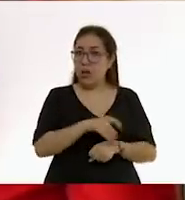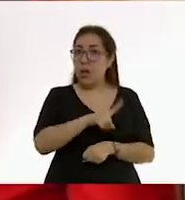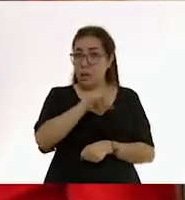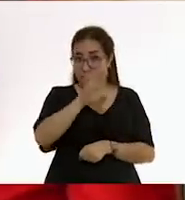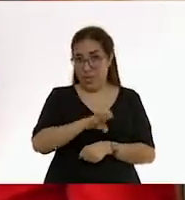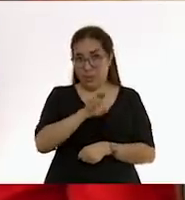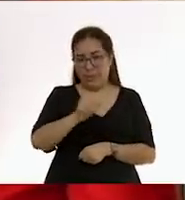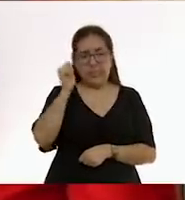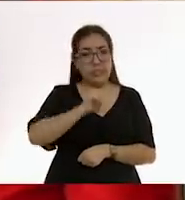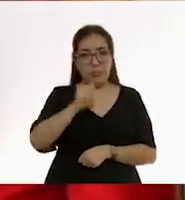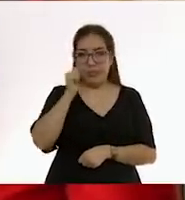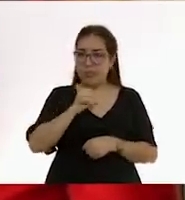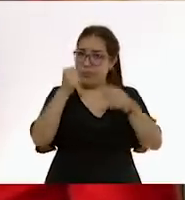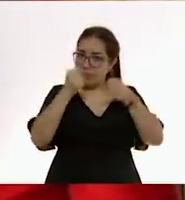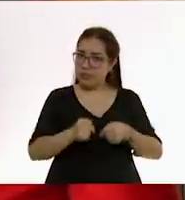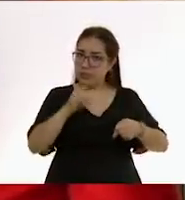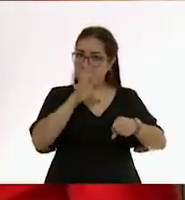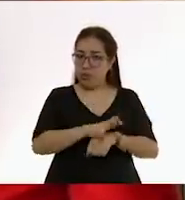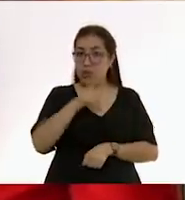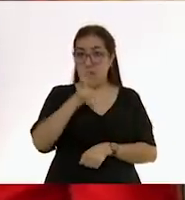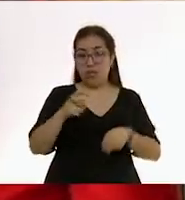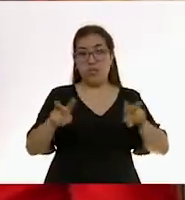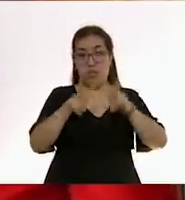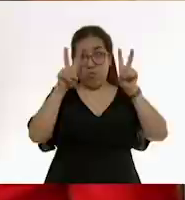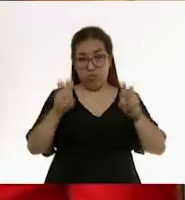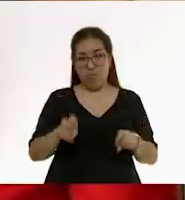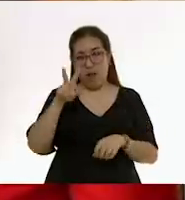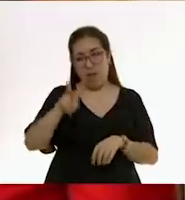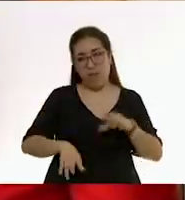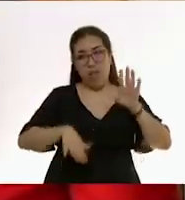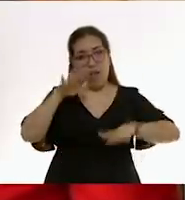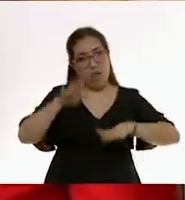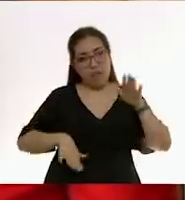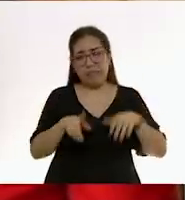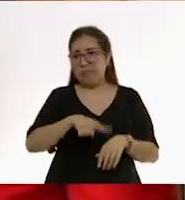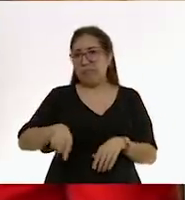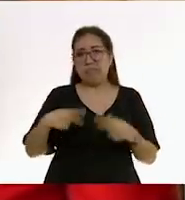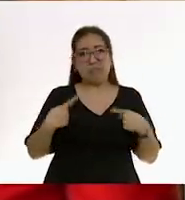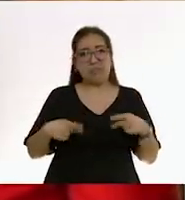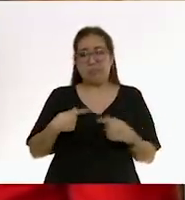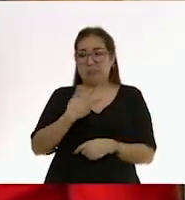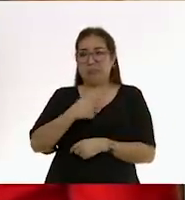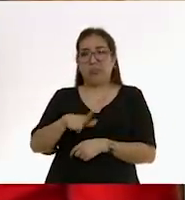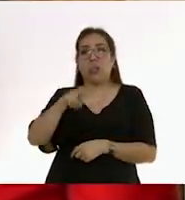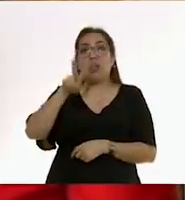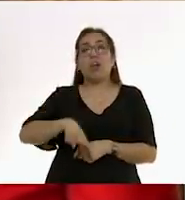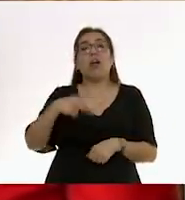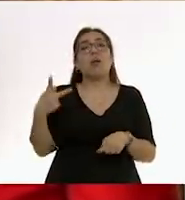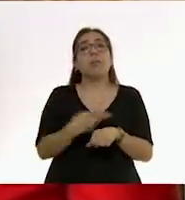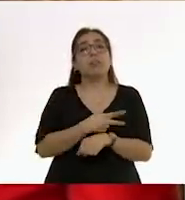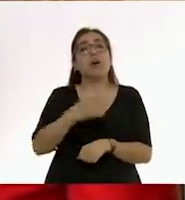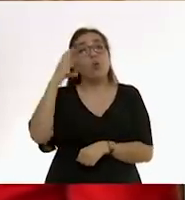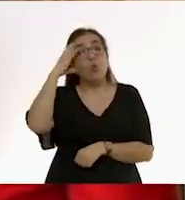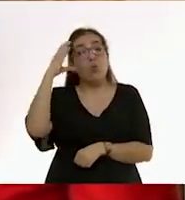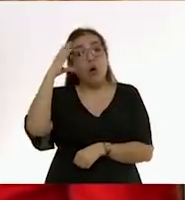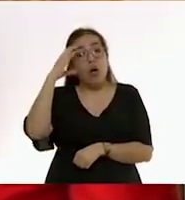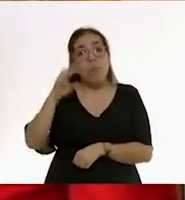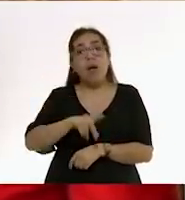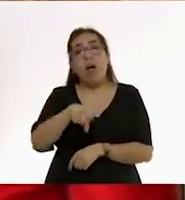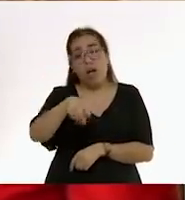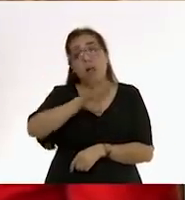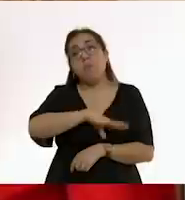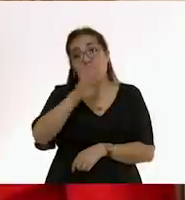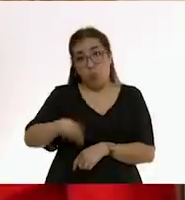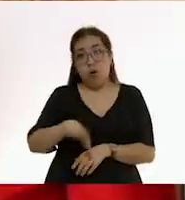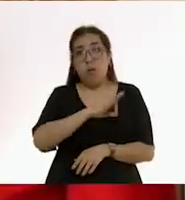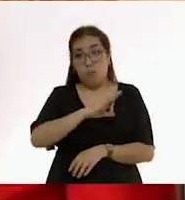seguros. Un tema del que se habla poco porque es incómodo, porque es bien importante tocar, es la muerte de cuna y cómo prevenirla. Vamos a